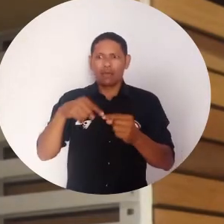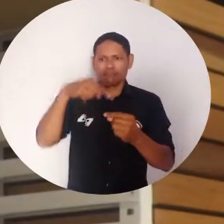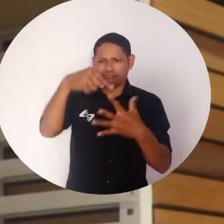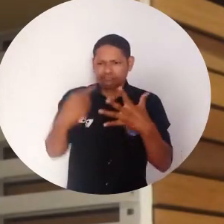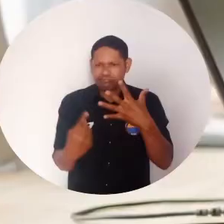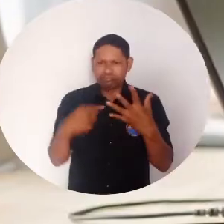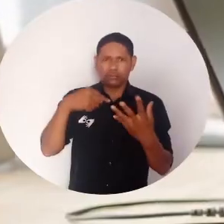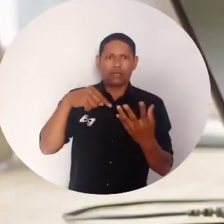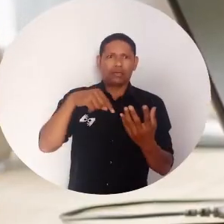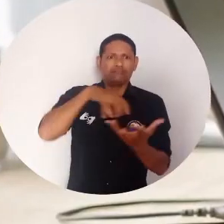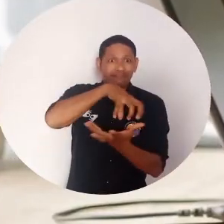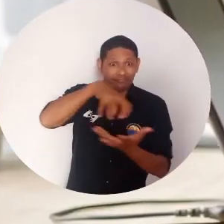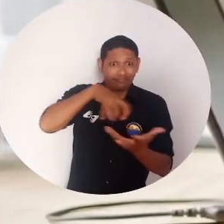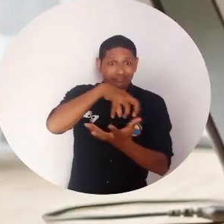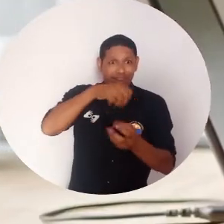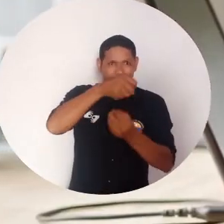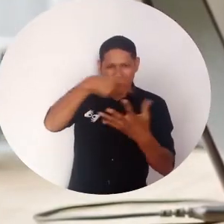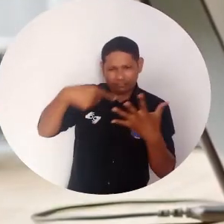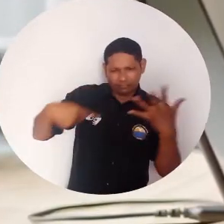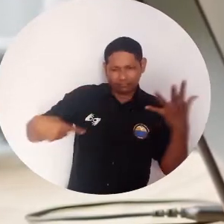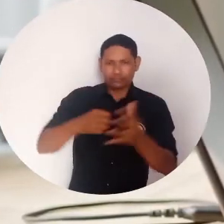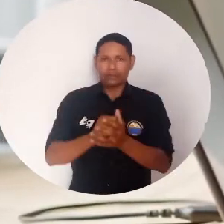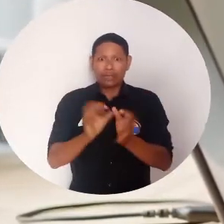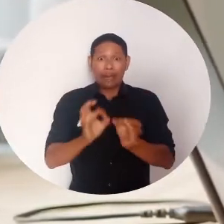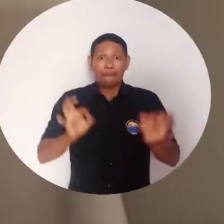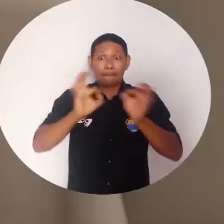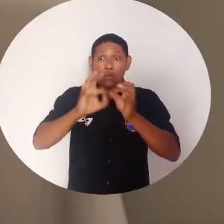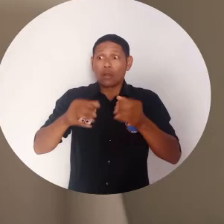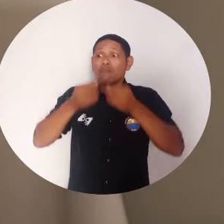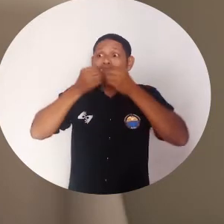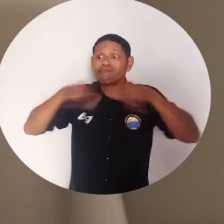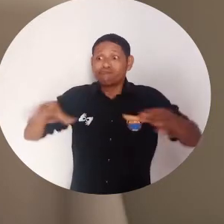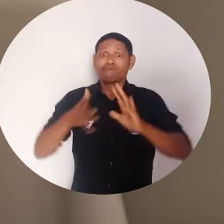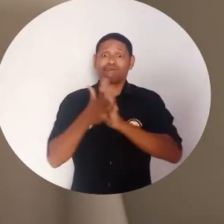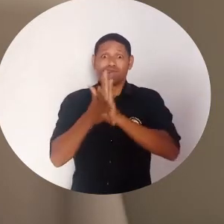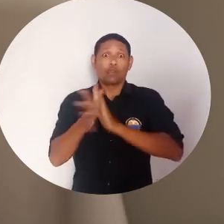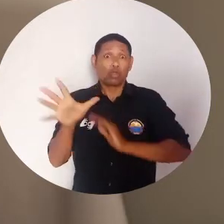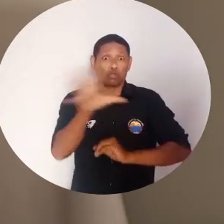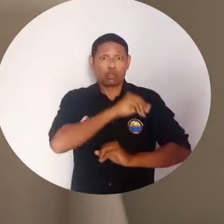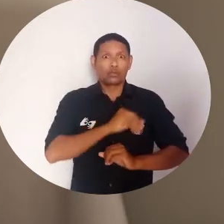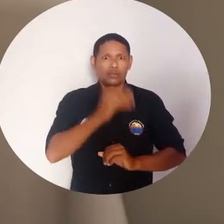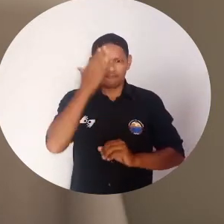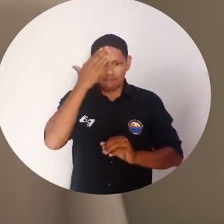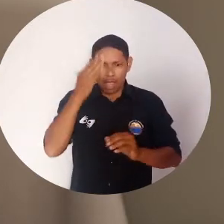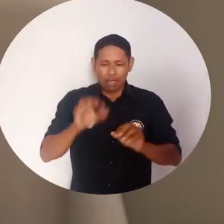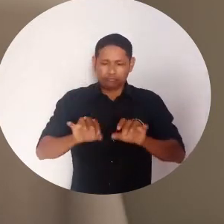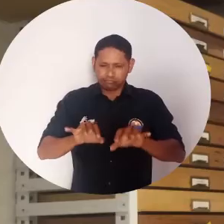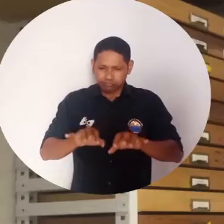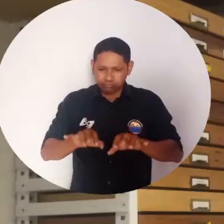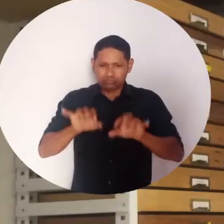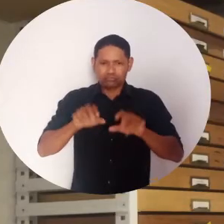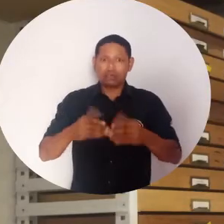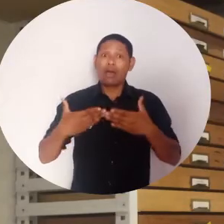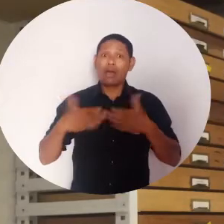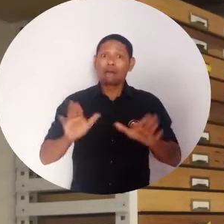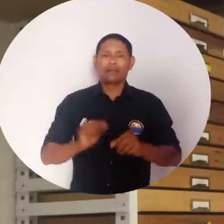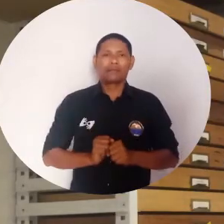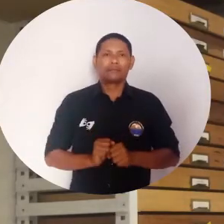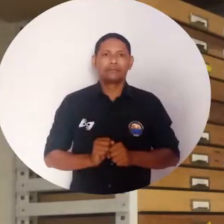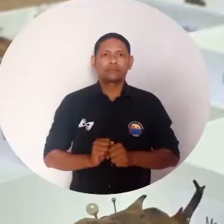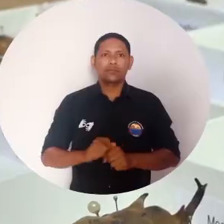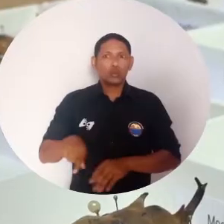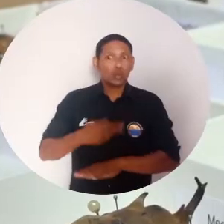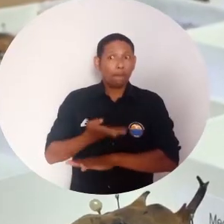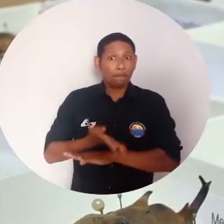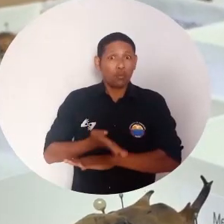nuestra biodiversidad. Esa información, por tanto, es muy importante que esté disponible para el público general y publicar esos datos de forma